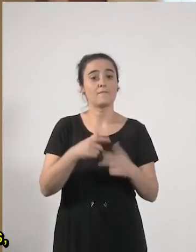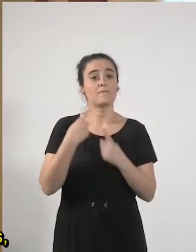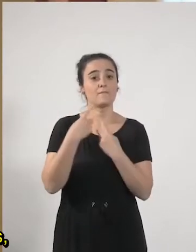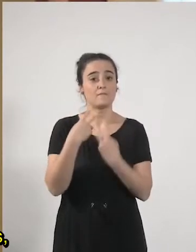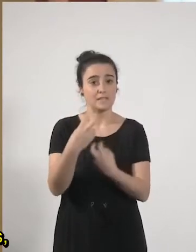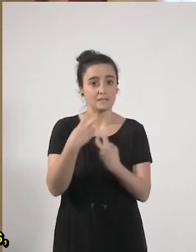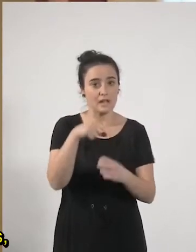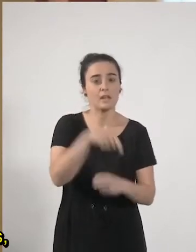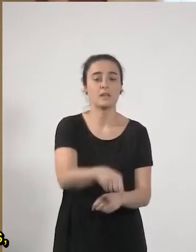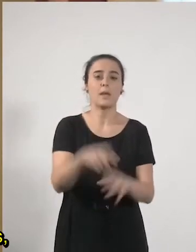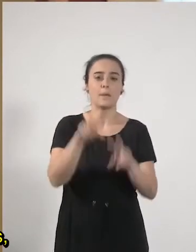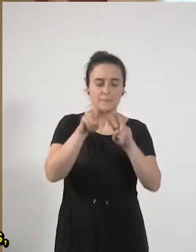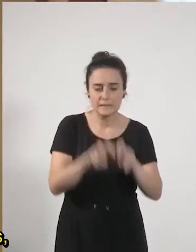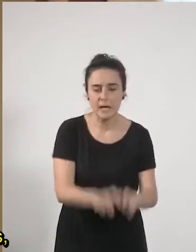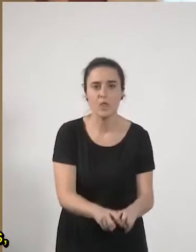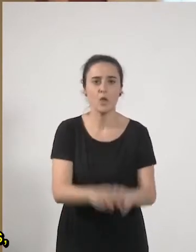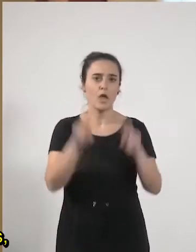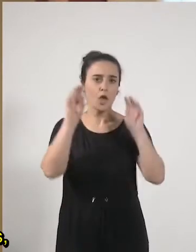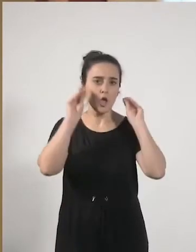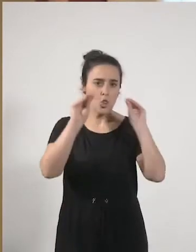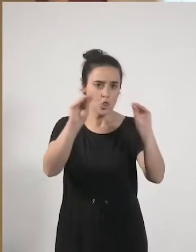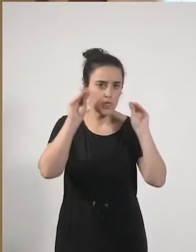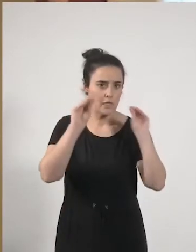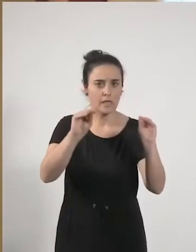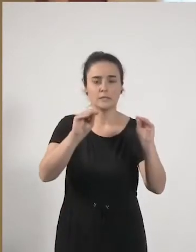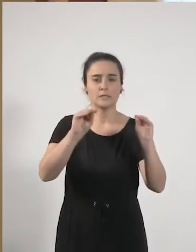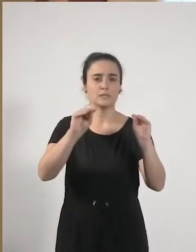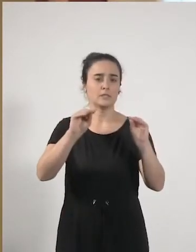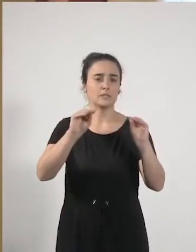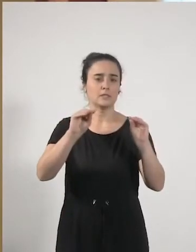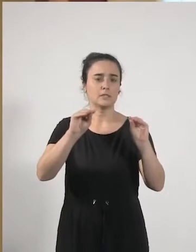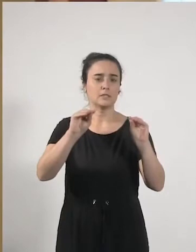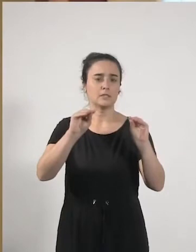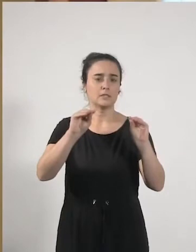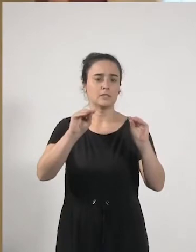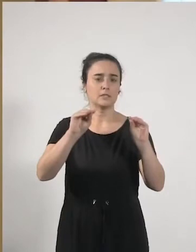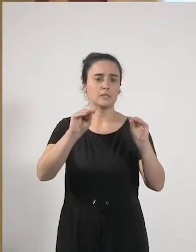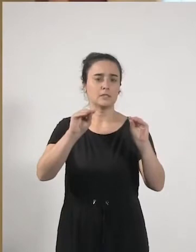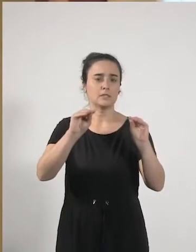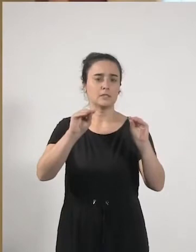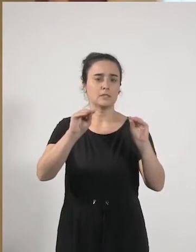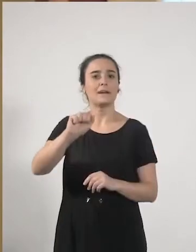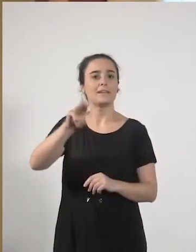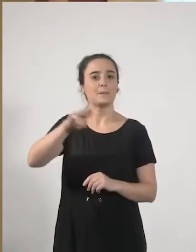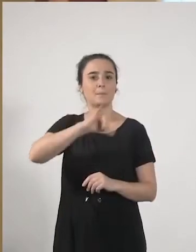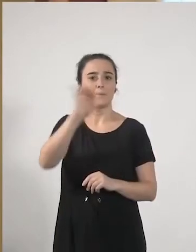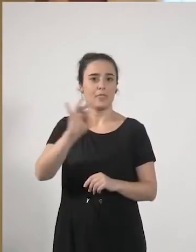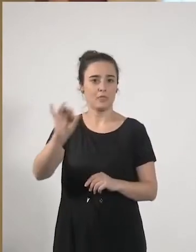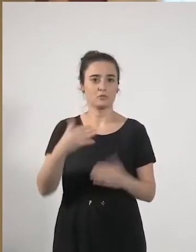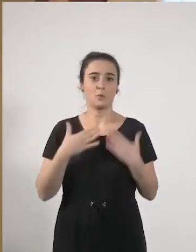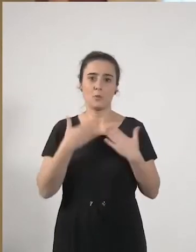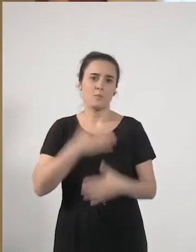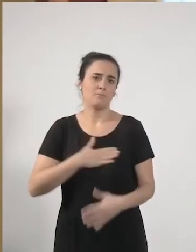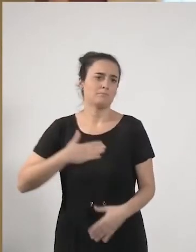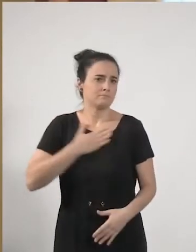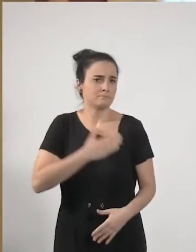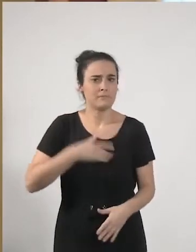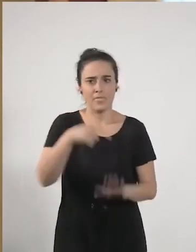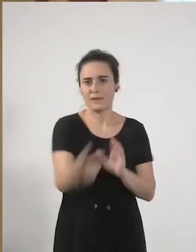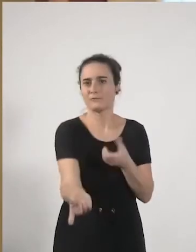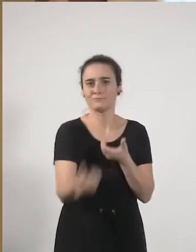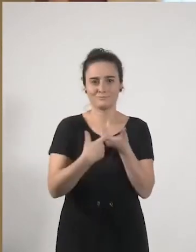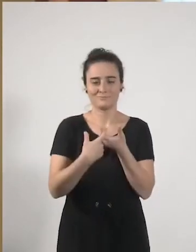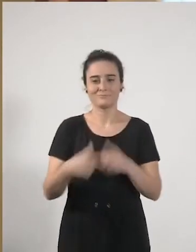es miembro de la Plataforma Permisos Iguales e Intransferibles a PINA. María Pazos, un placer contar contigo hoy esta tarde.